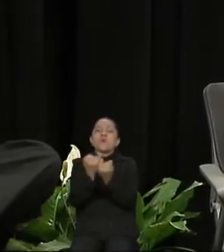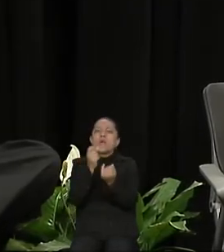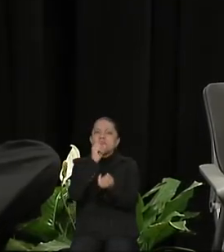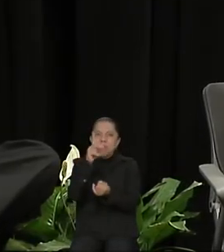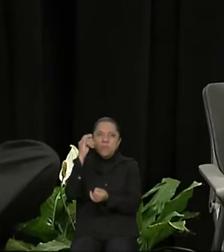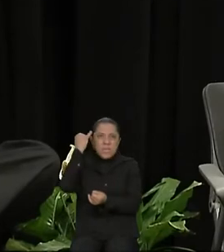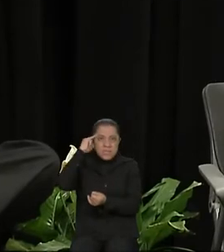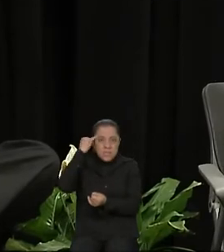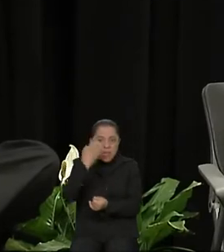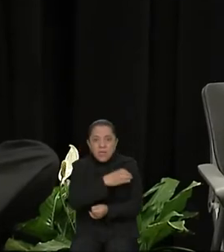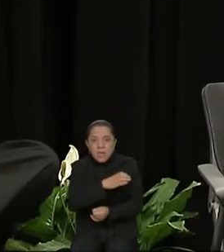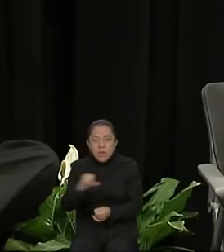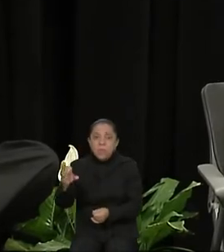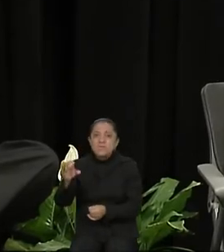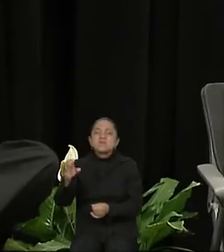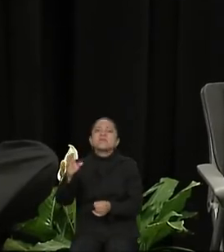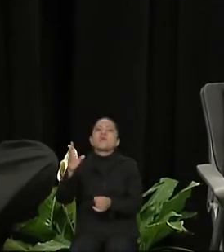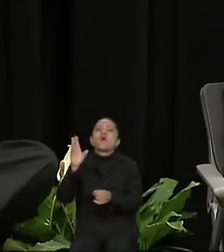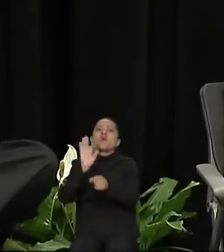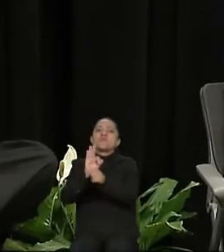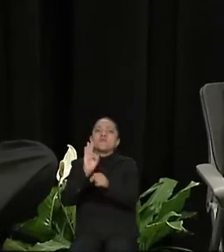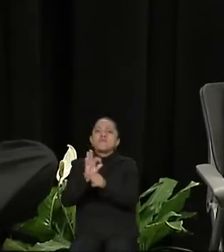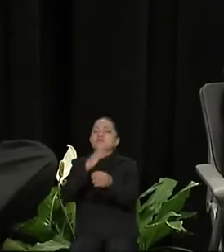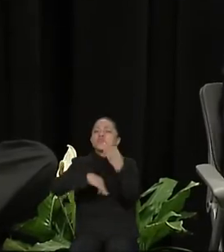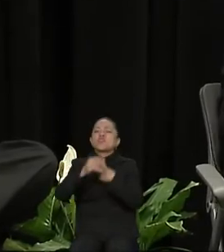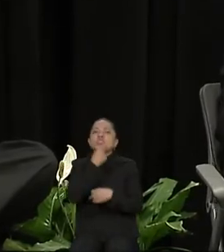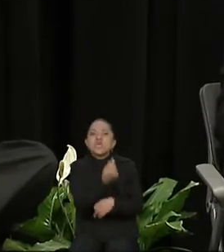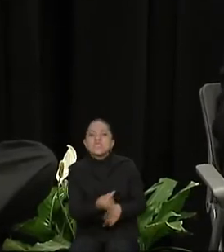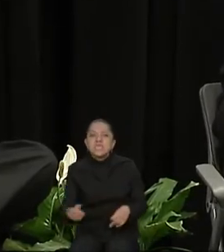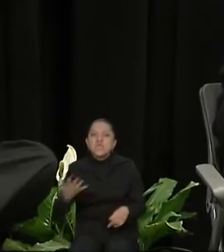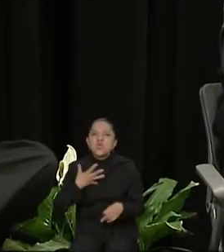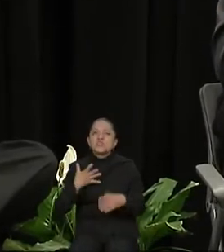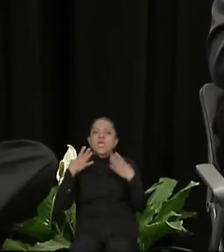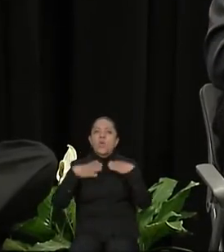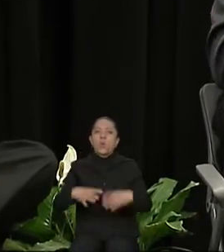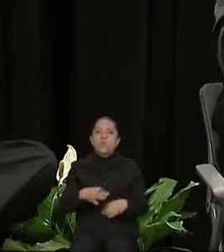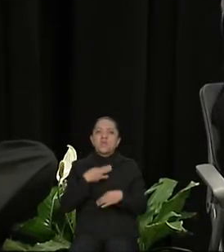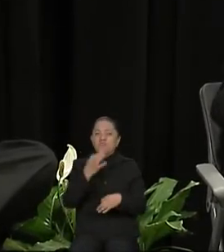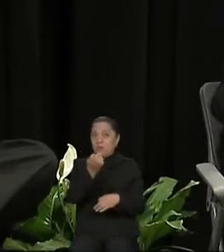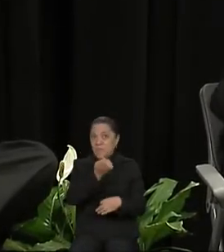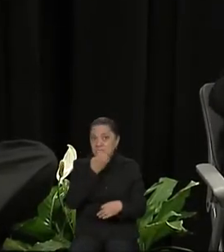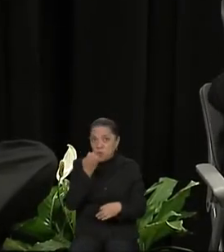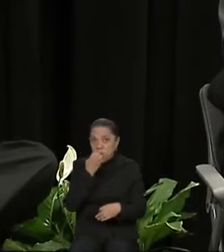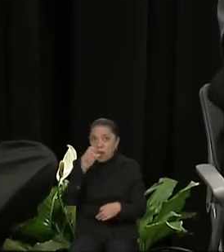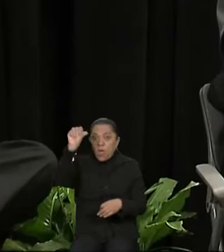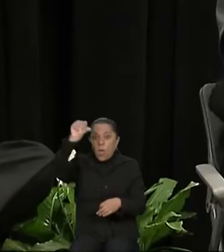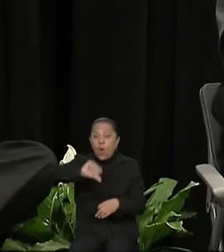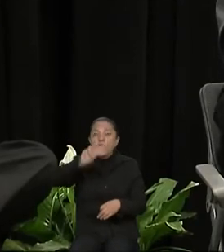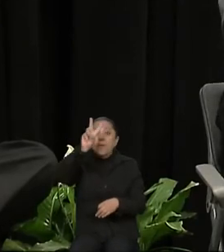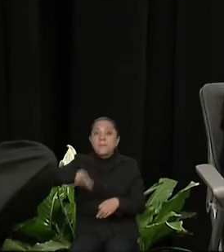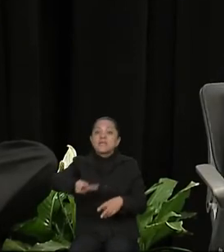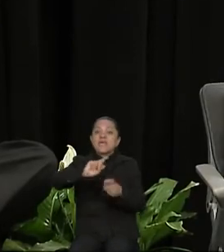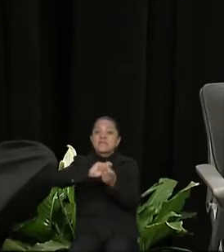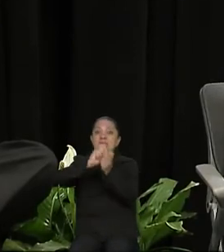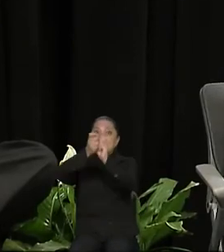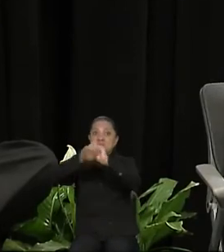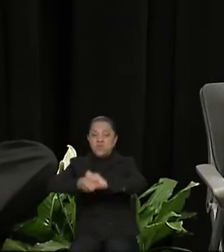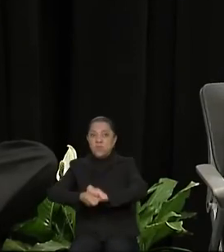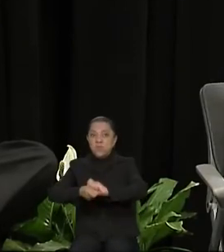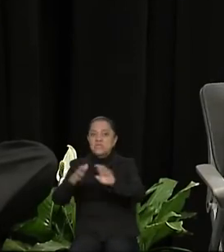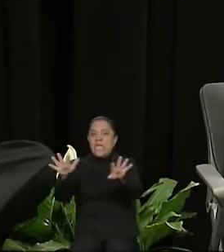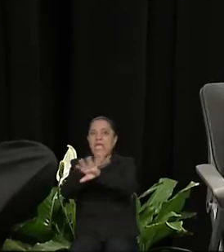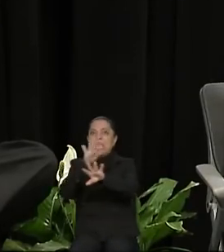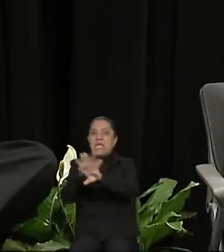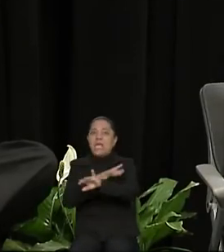niños que van a tener sus uniformes escolares. Hoy vamos a hacer esa verdadera transformación y ese cambio como izquierda y les